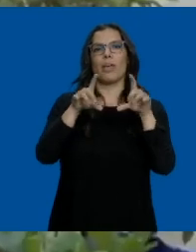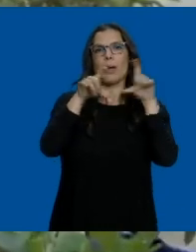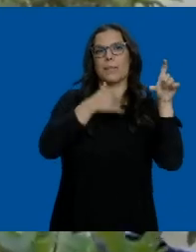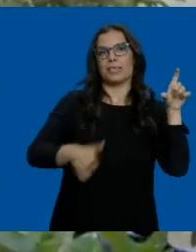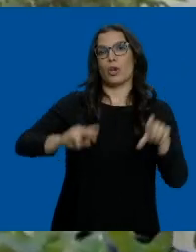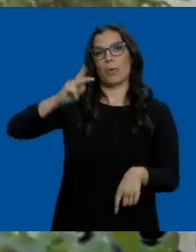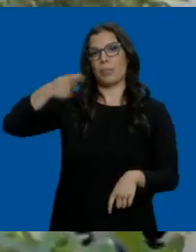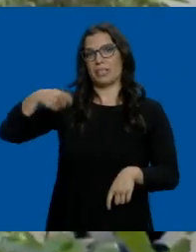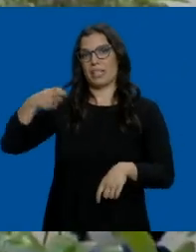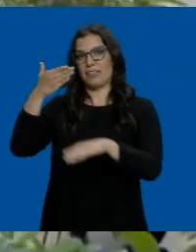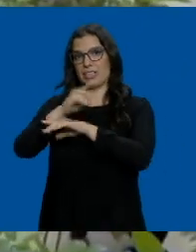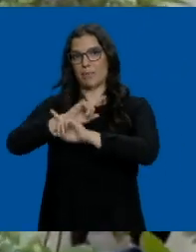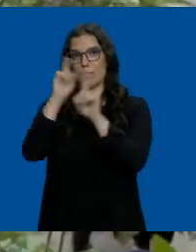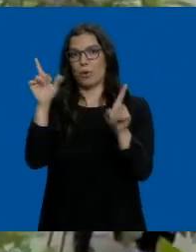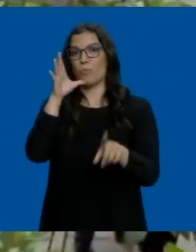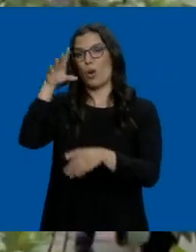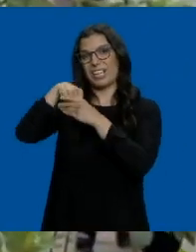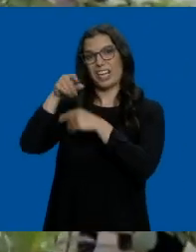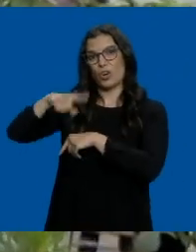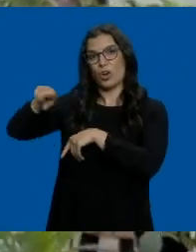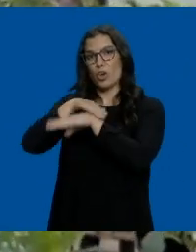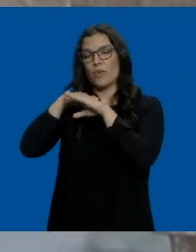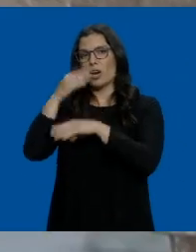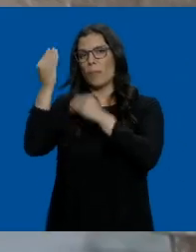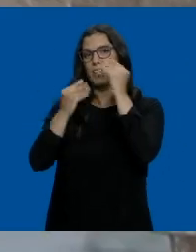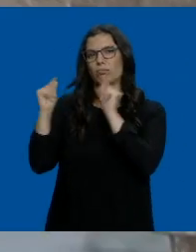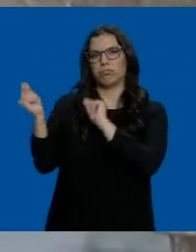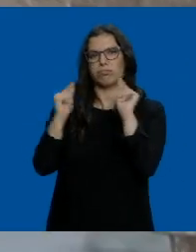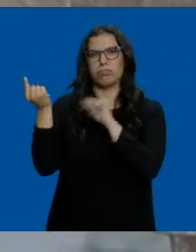tras cierta polémica interna sobre quién debía representar al Ejecutivo.